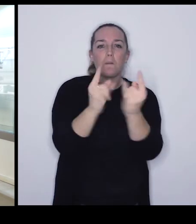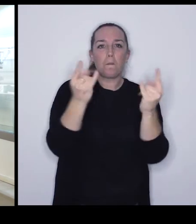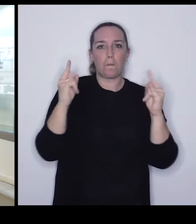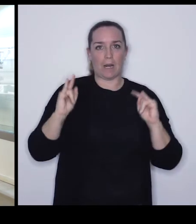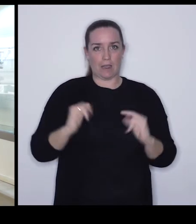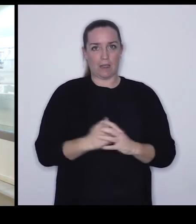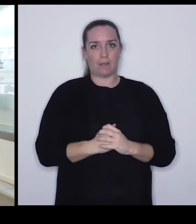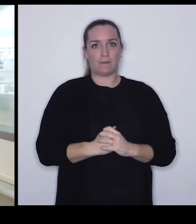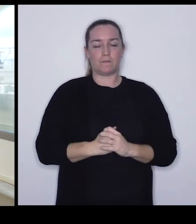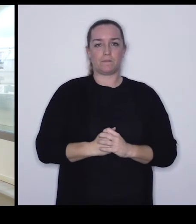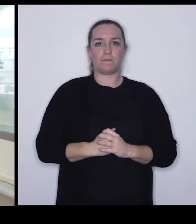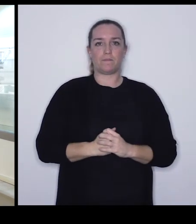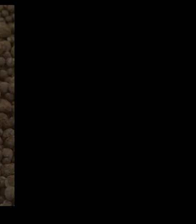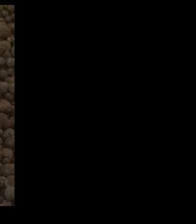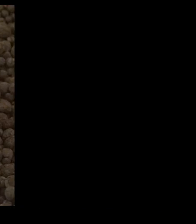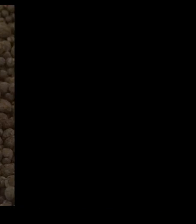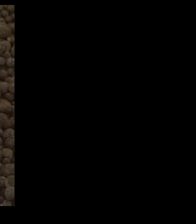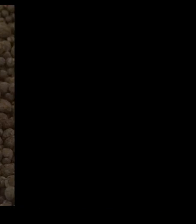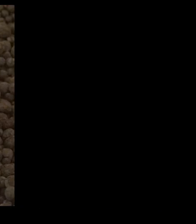de esta planta.